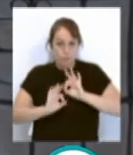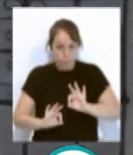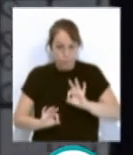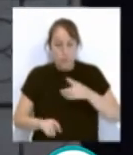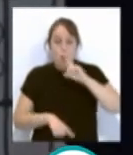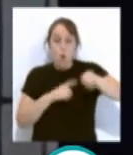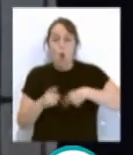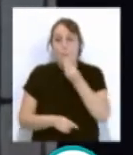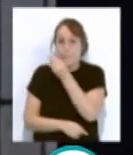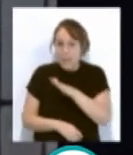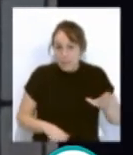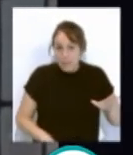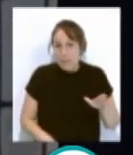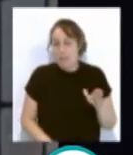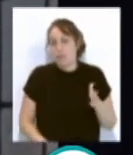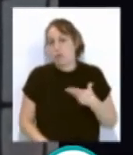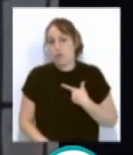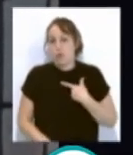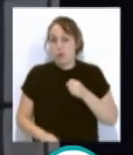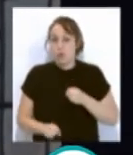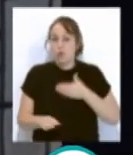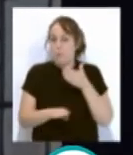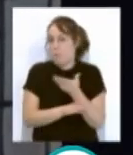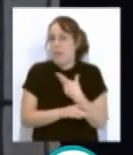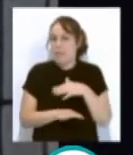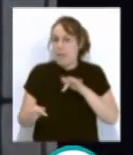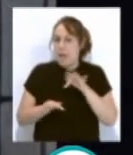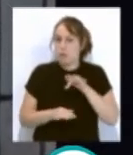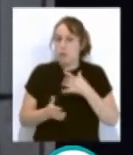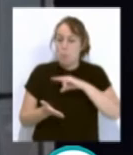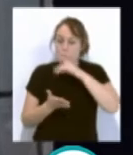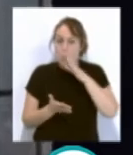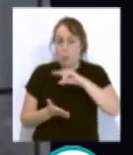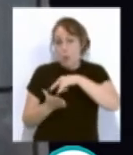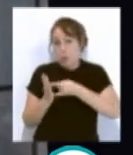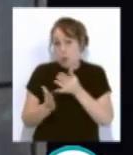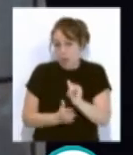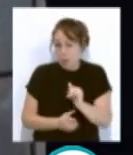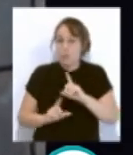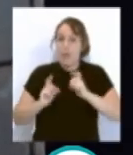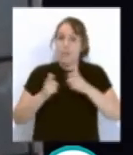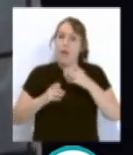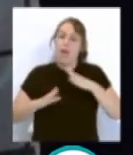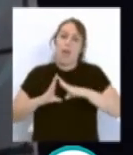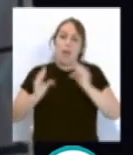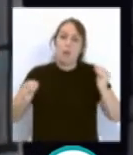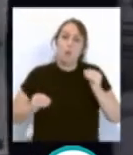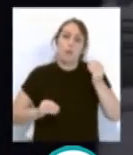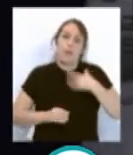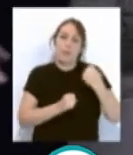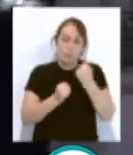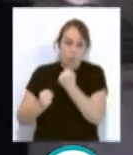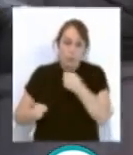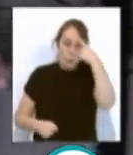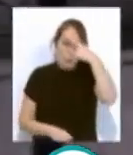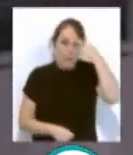representación del AR por la Sal Teatro, un proyecto de colaboración con la Agencia Andaluza de Instituciones Culturales de la